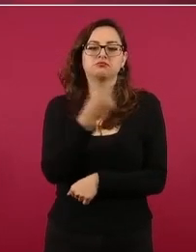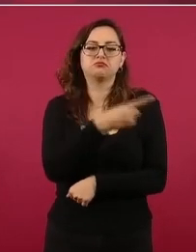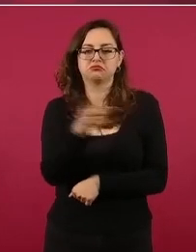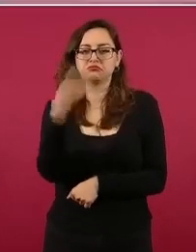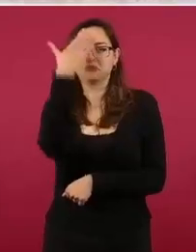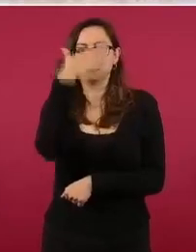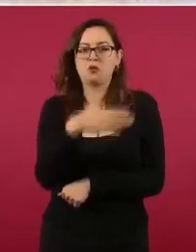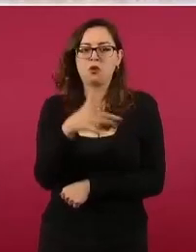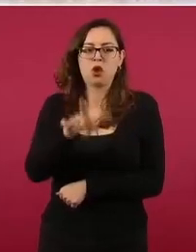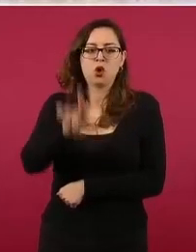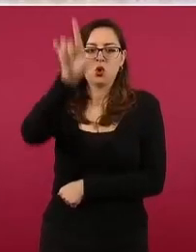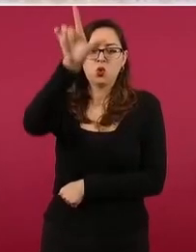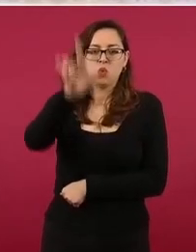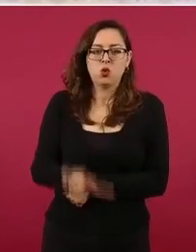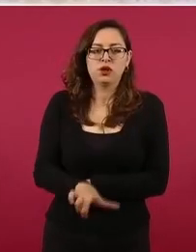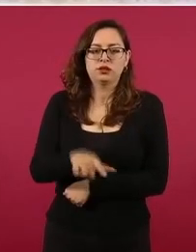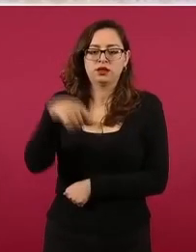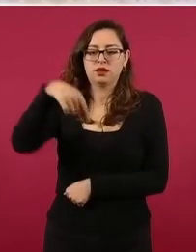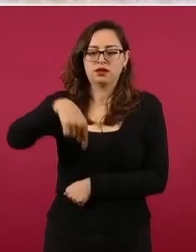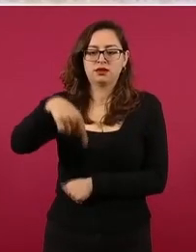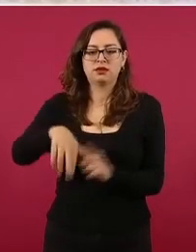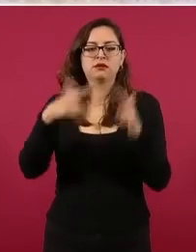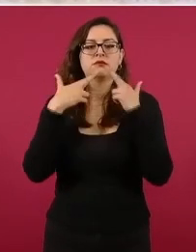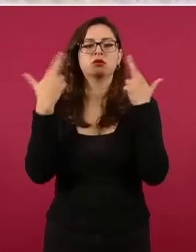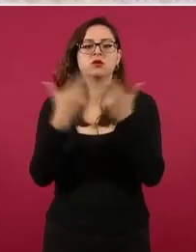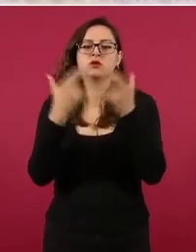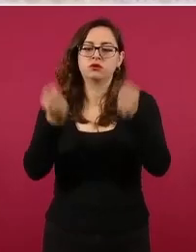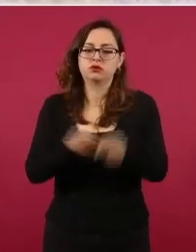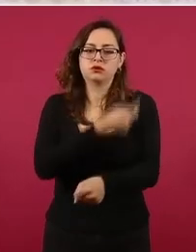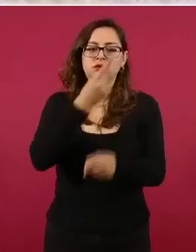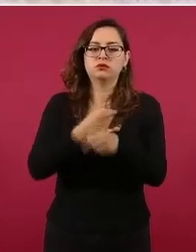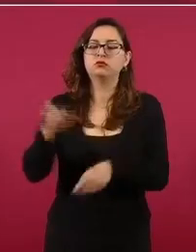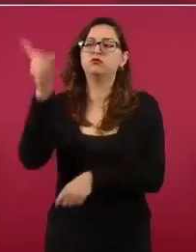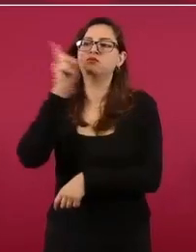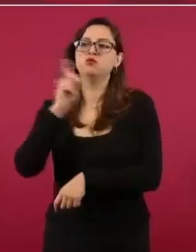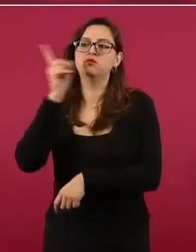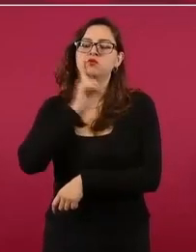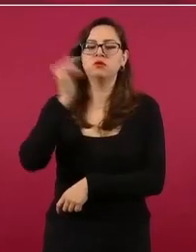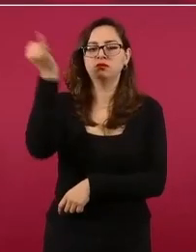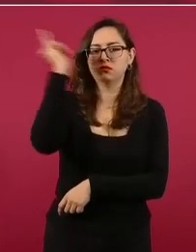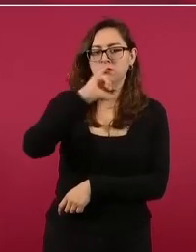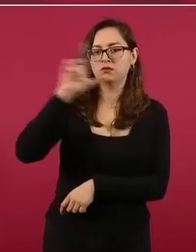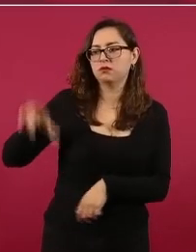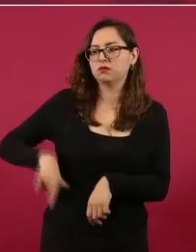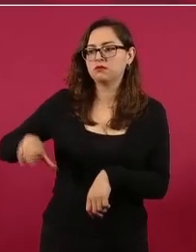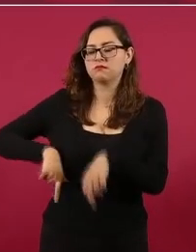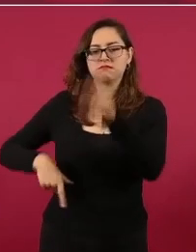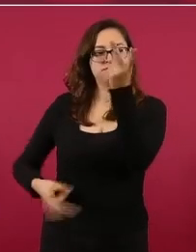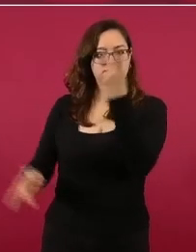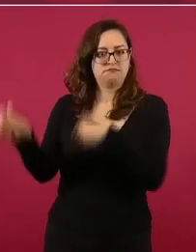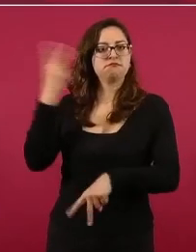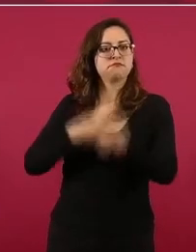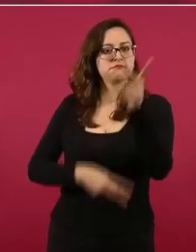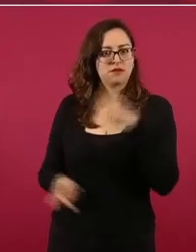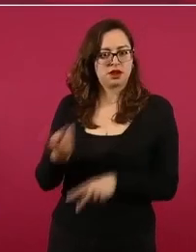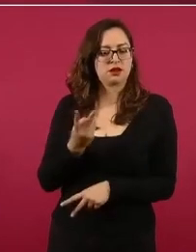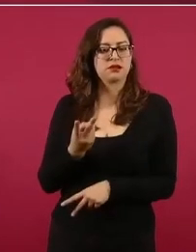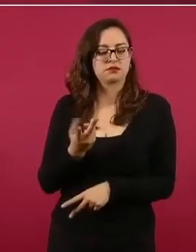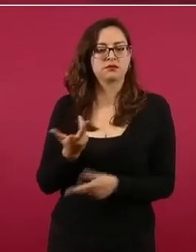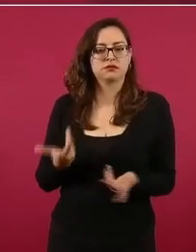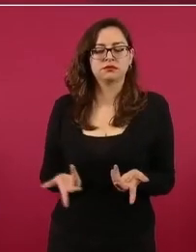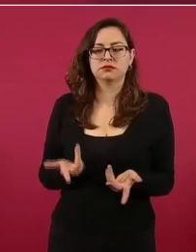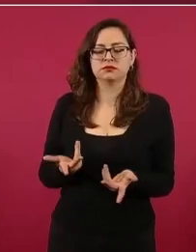reunión de seguridad, todos los lunes, y ella planteó el tema,